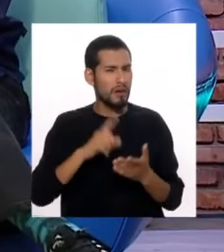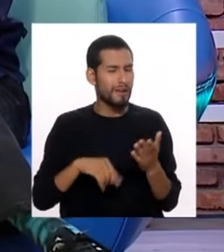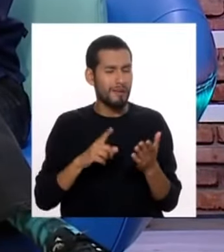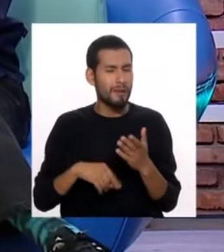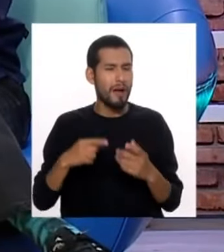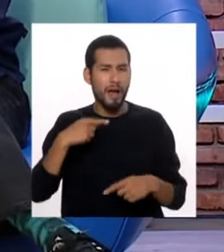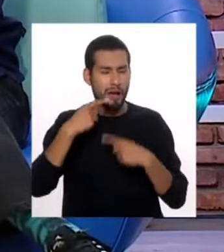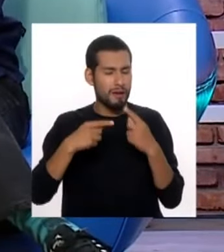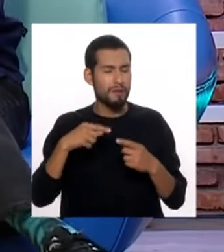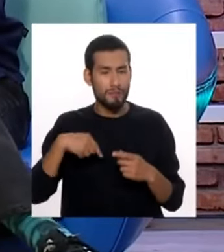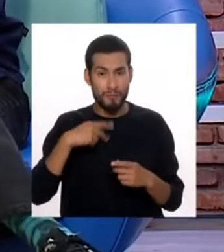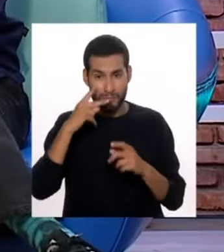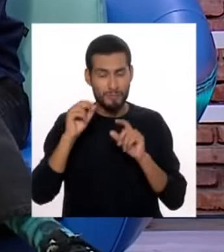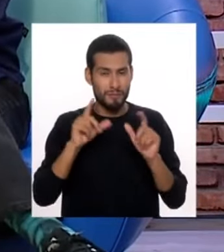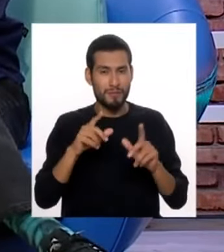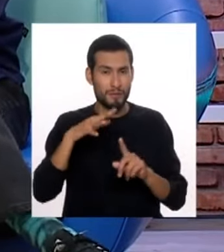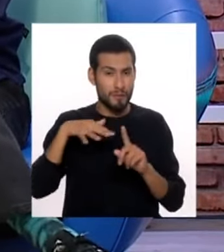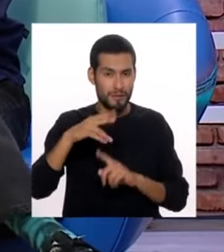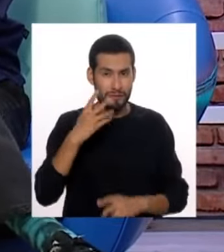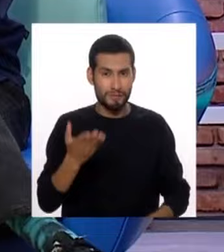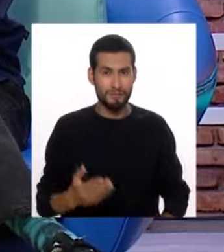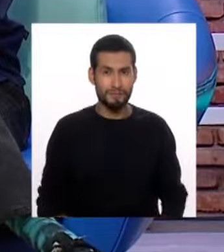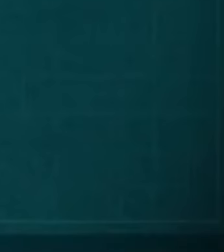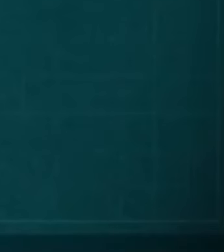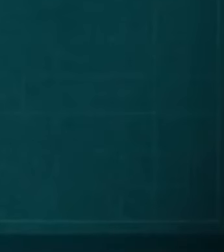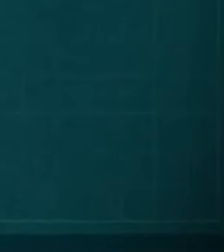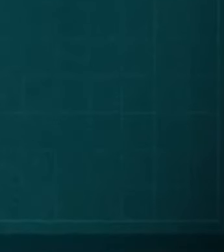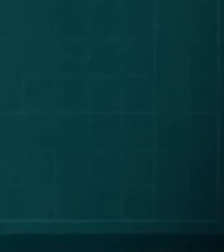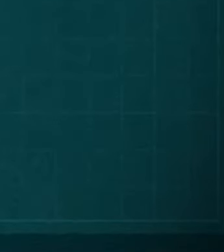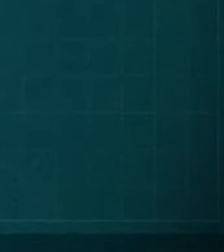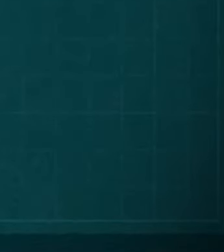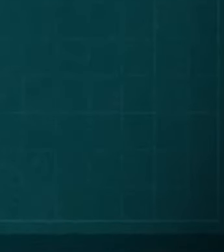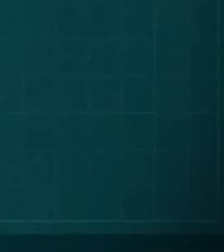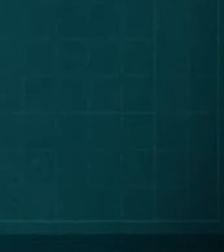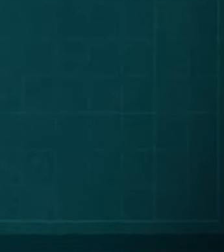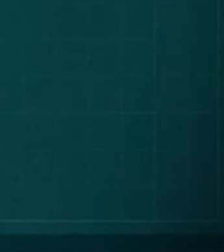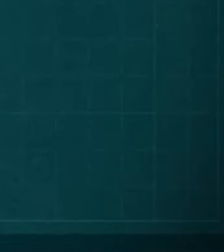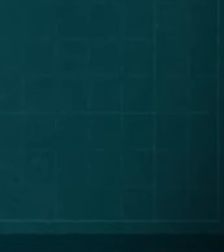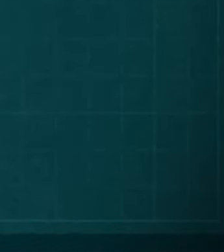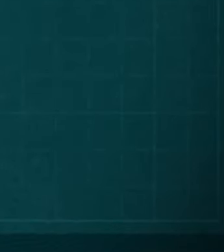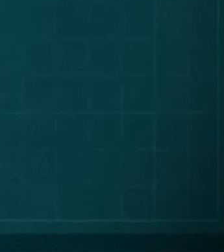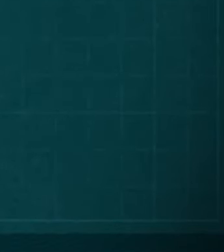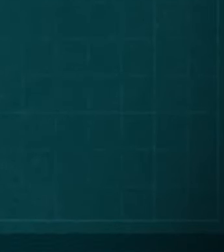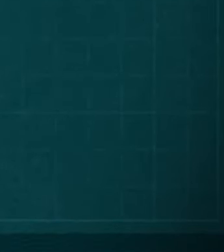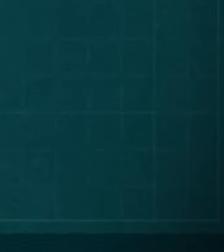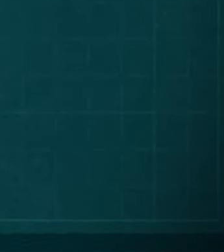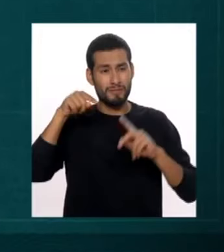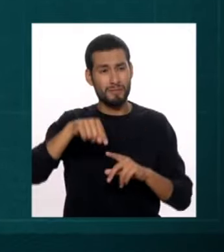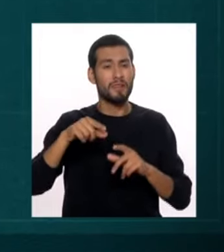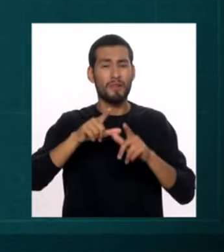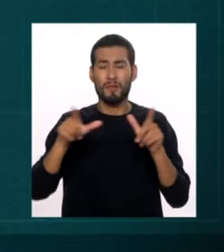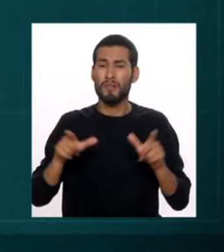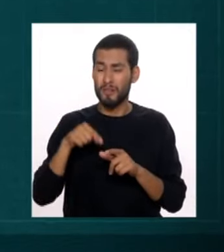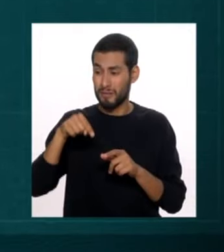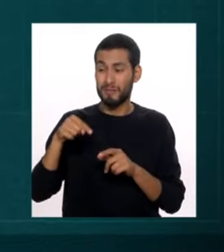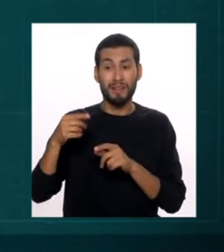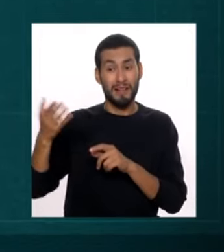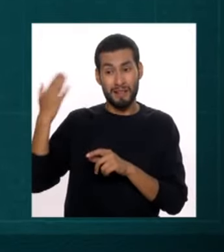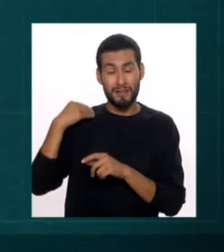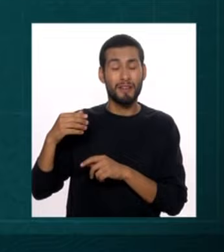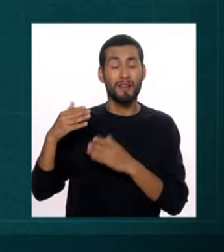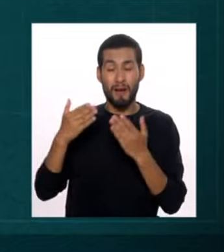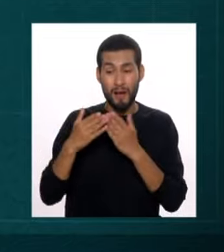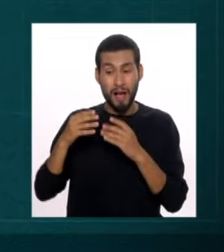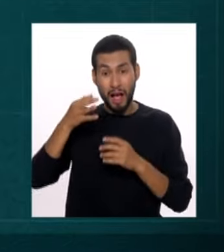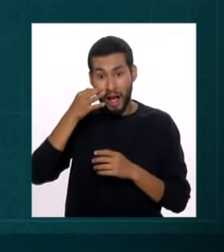lo que estamos hablando y ponerlos en contexto. Vamos a ver. En Perú, los casos de bullying incrementaron drásticamente con el regreso a clases